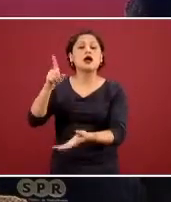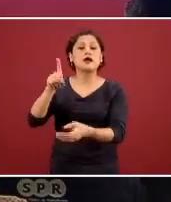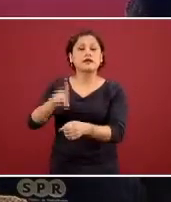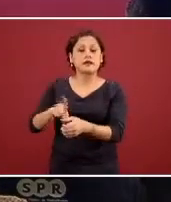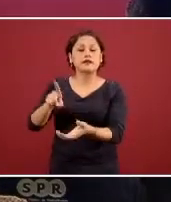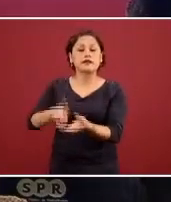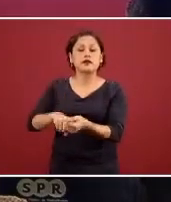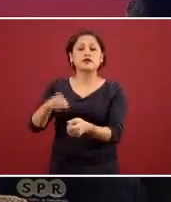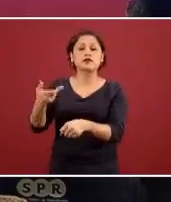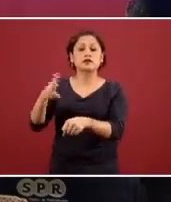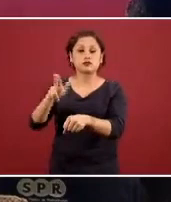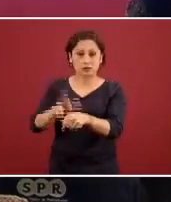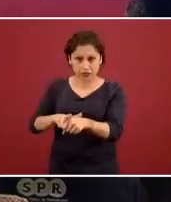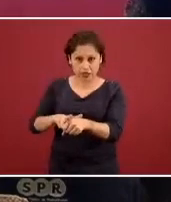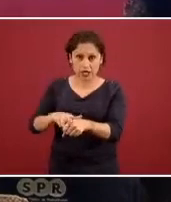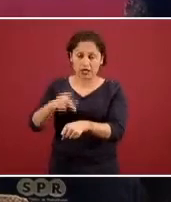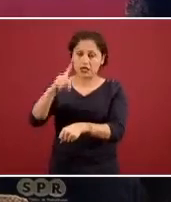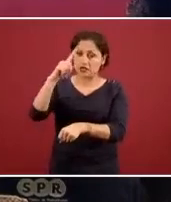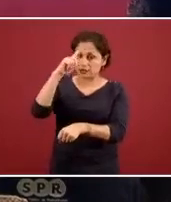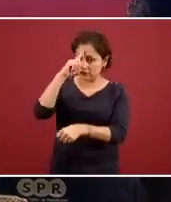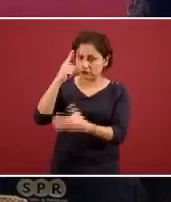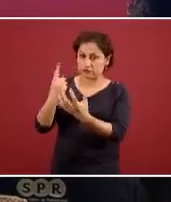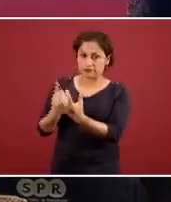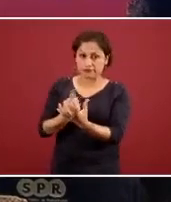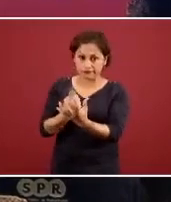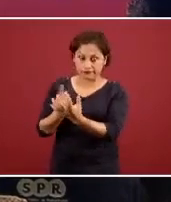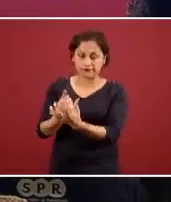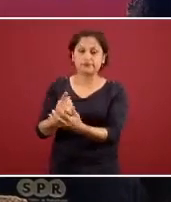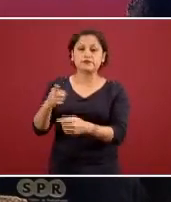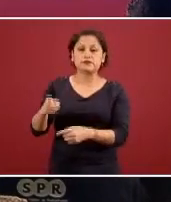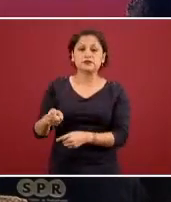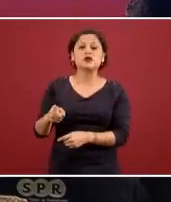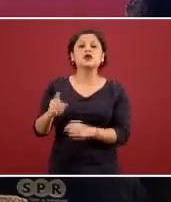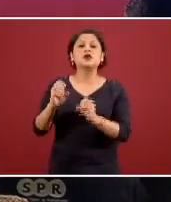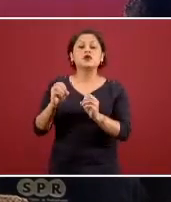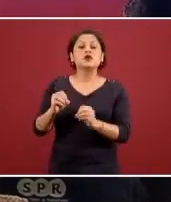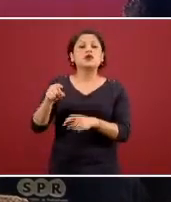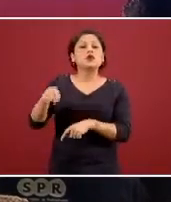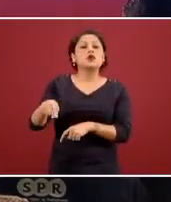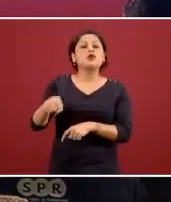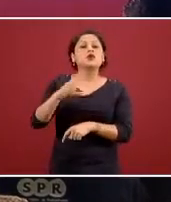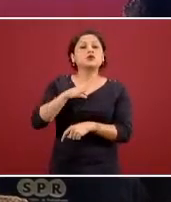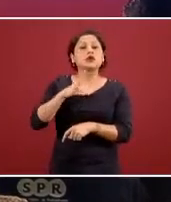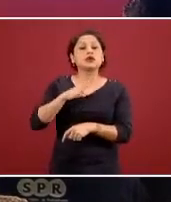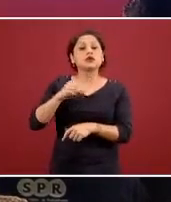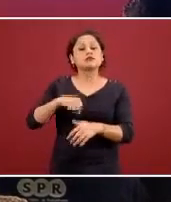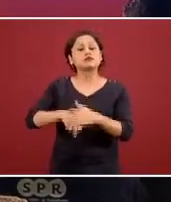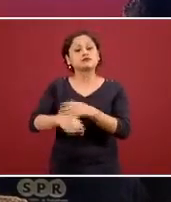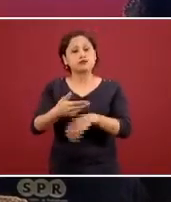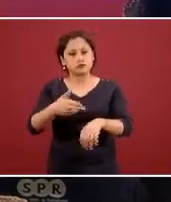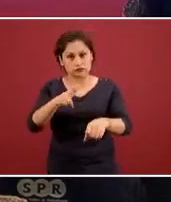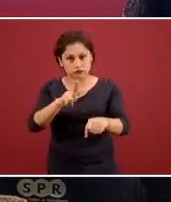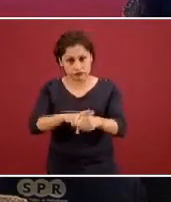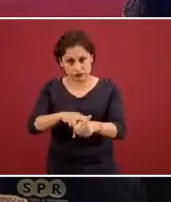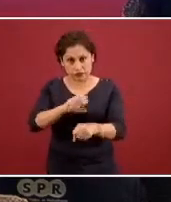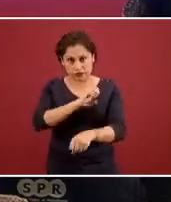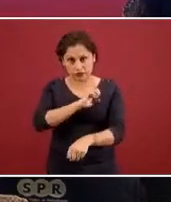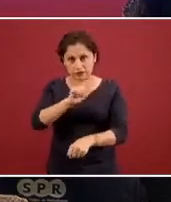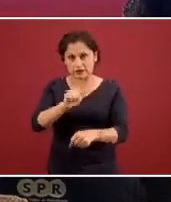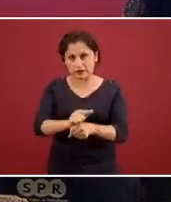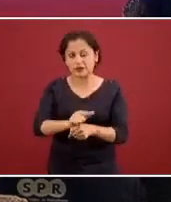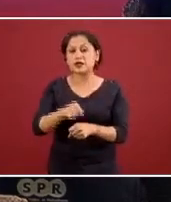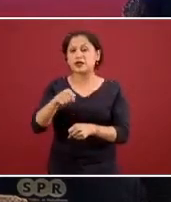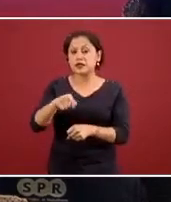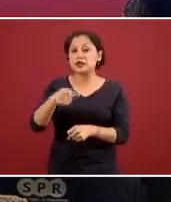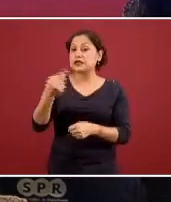dejar atrás la adicción estas son personas que viven en medios confinados y que representan un punto importante para hacer una